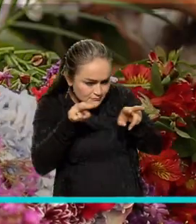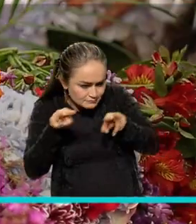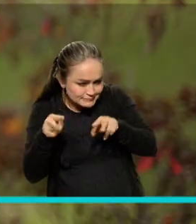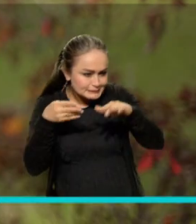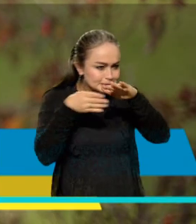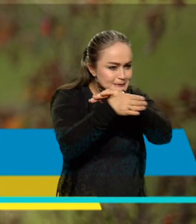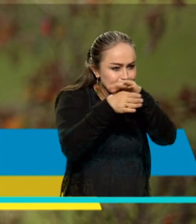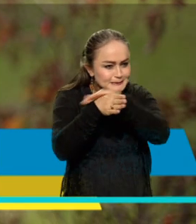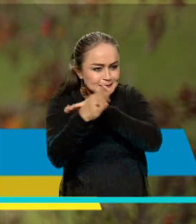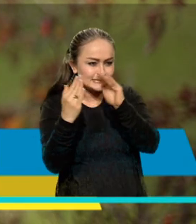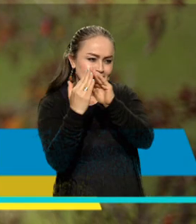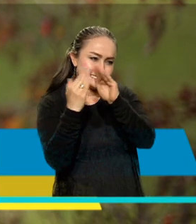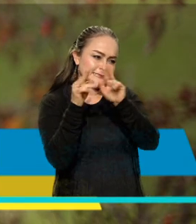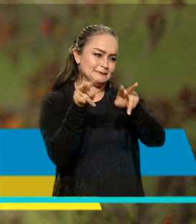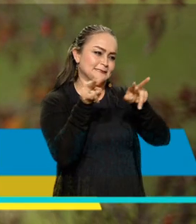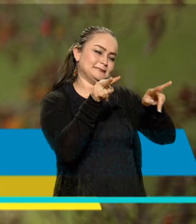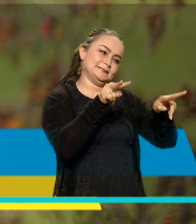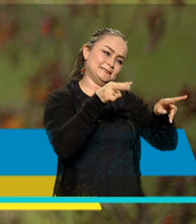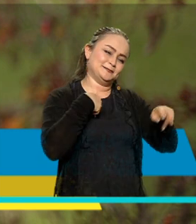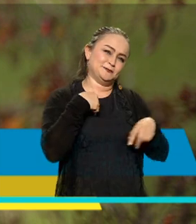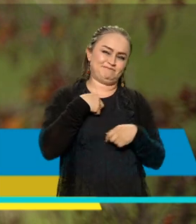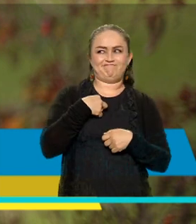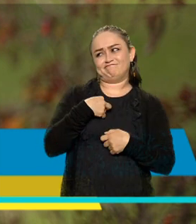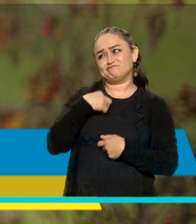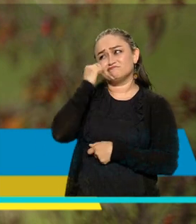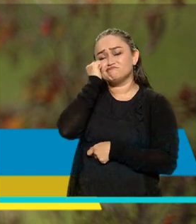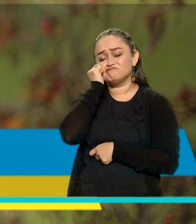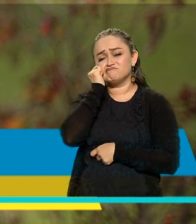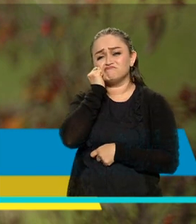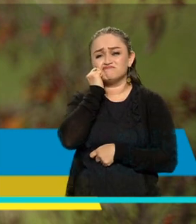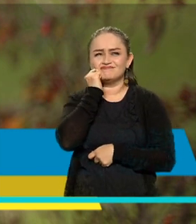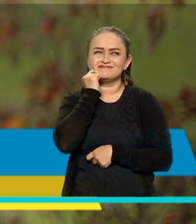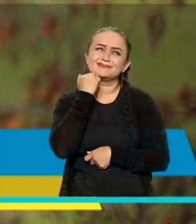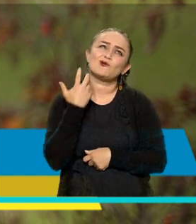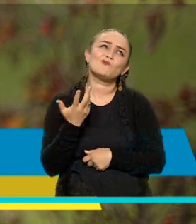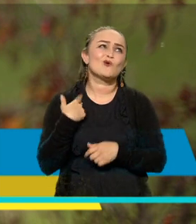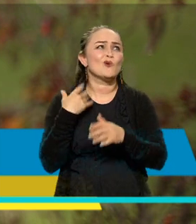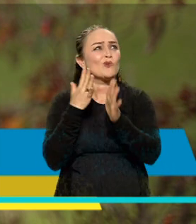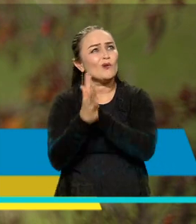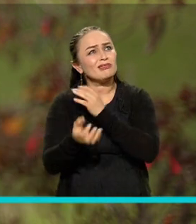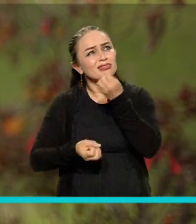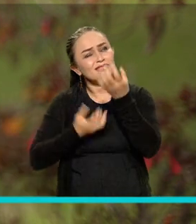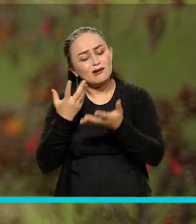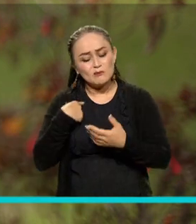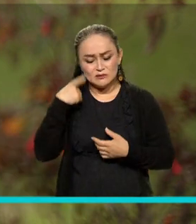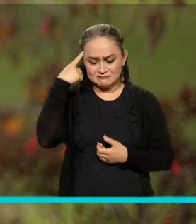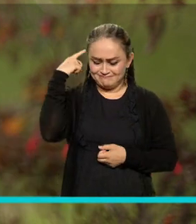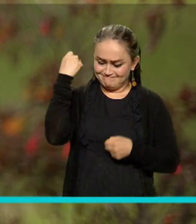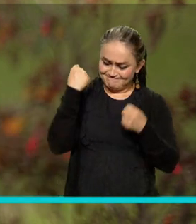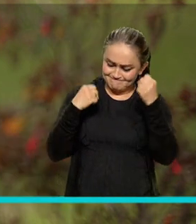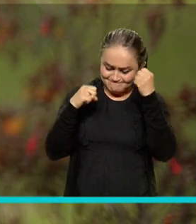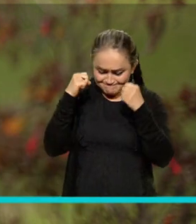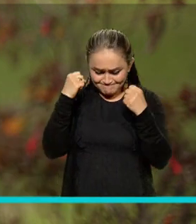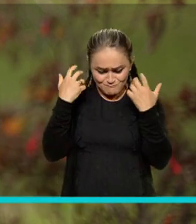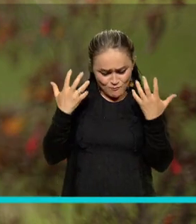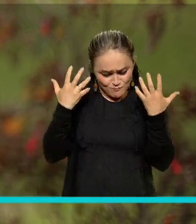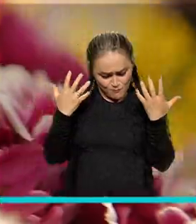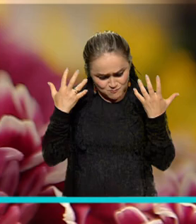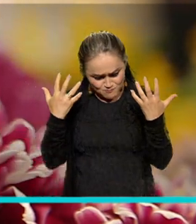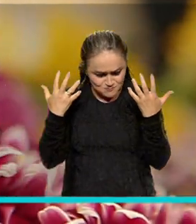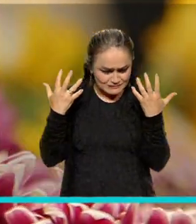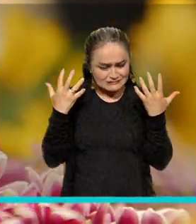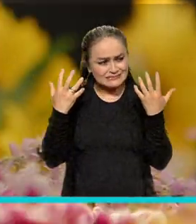nuestras casas. Fue muy triste, muy, muy, pues muy, ¿qué te dijera yo? O fue una incertidumbre muy grande,